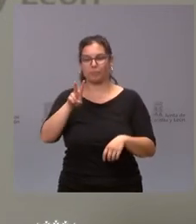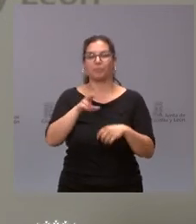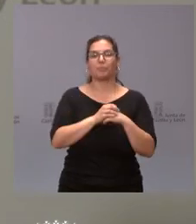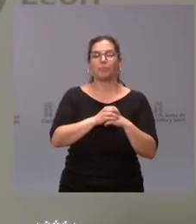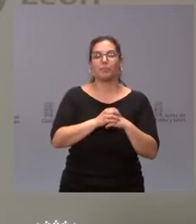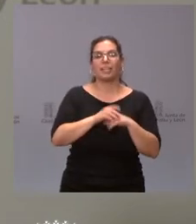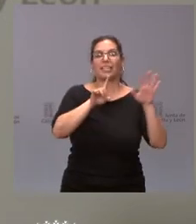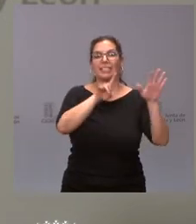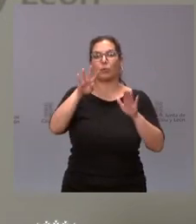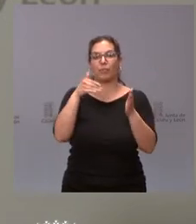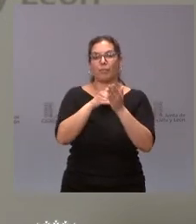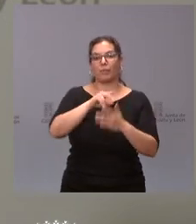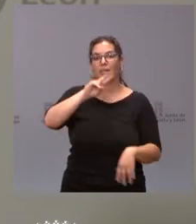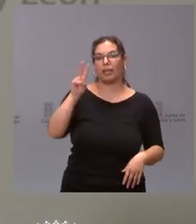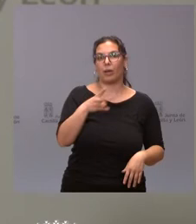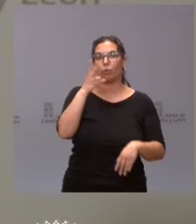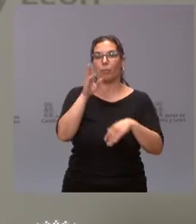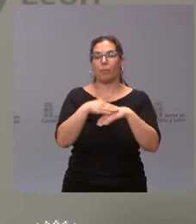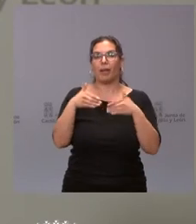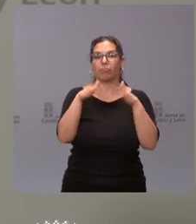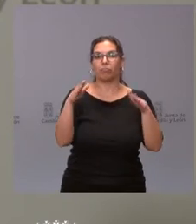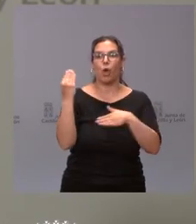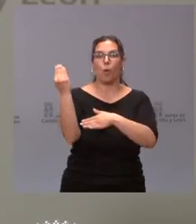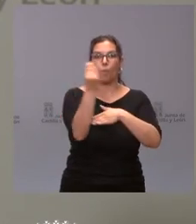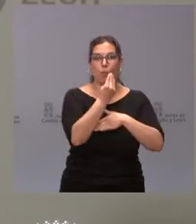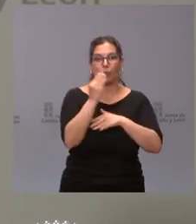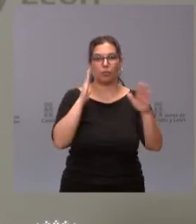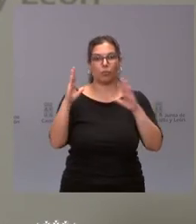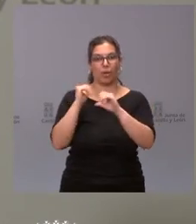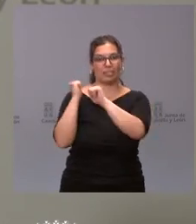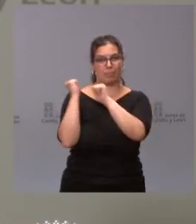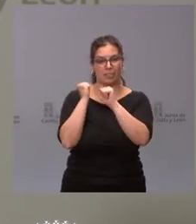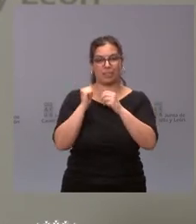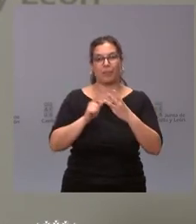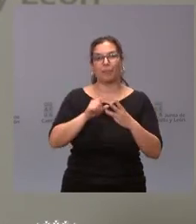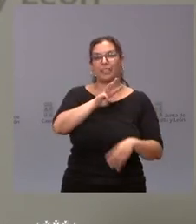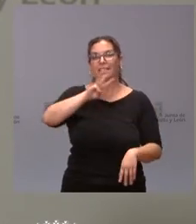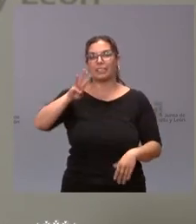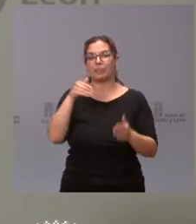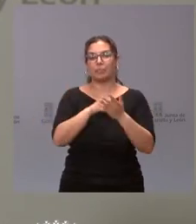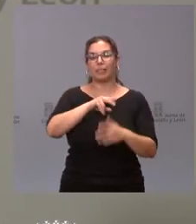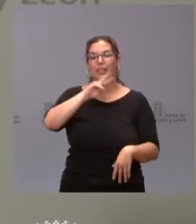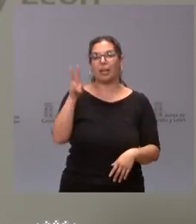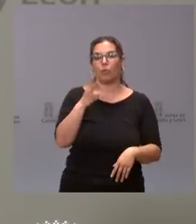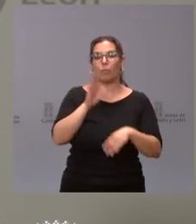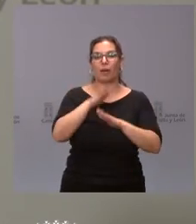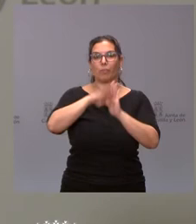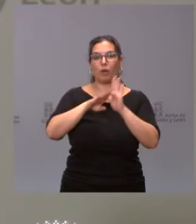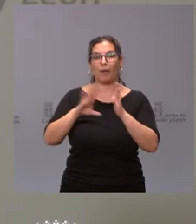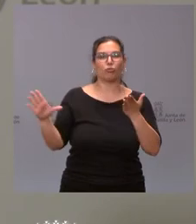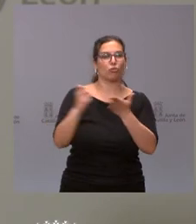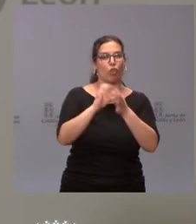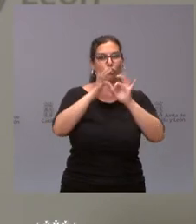69.000 euros para el programa de apertura de monumentos en Semana Santa. 33.000 euros para el programa Todos Olímpicos. Y, finalmente,